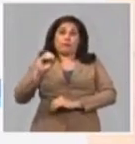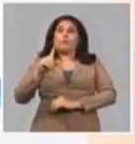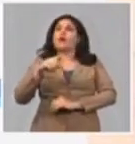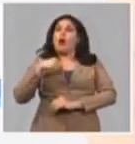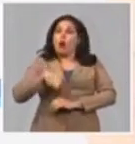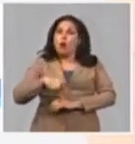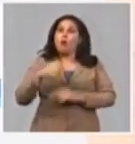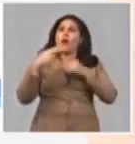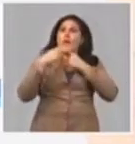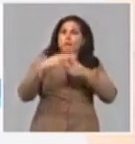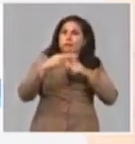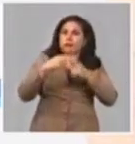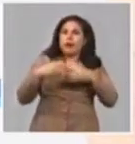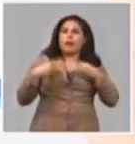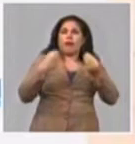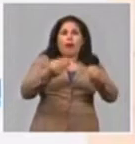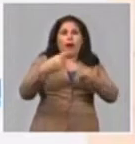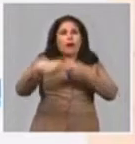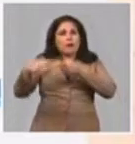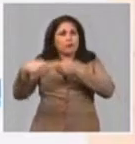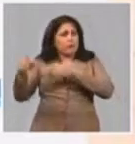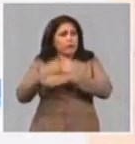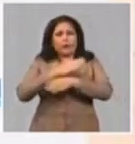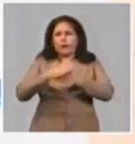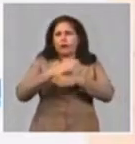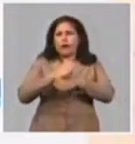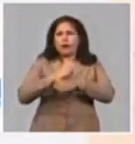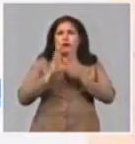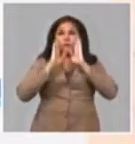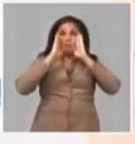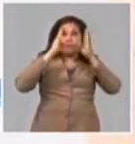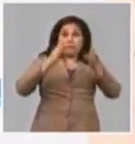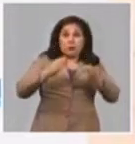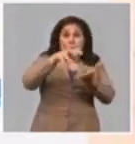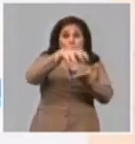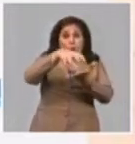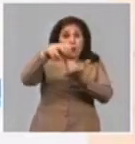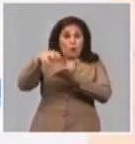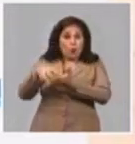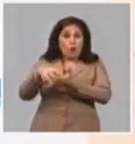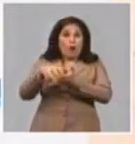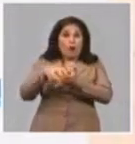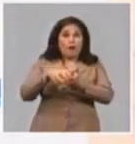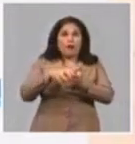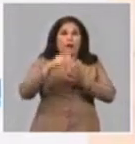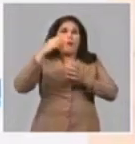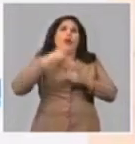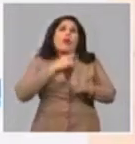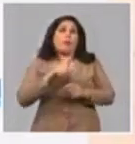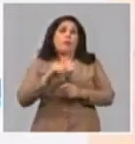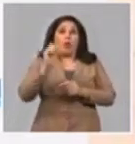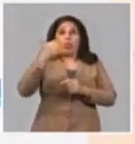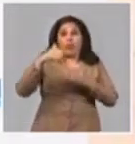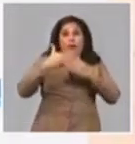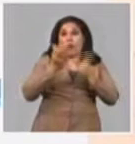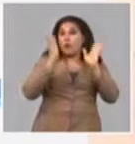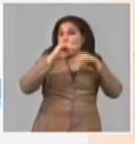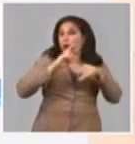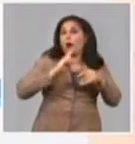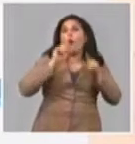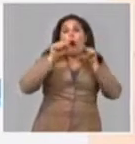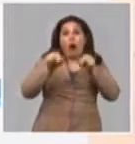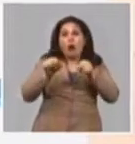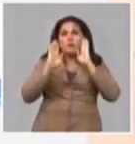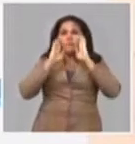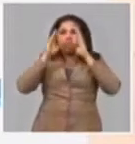un trabajo y los recursos disponibles se están concentrando en los lugares que tenemos ciclos altos, en los lugares que tenemos